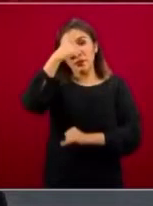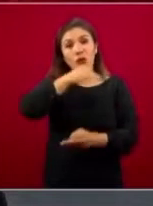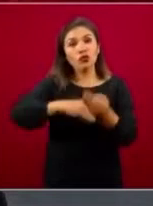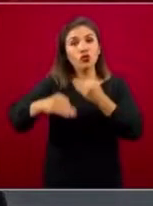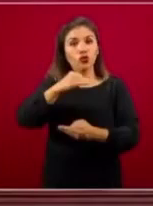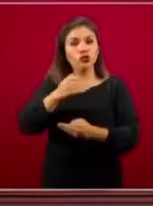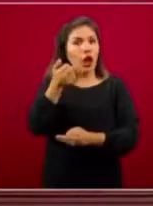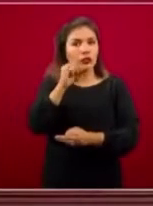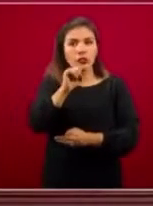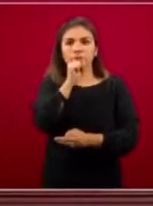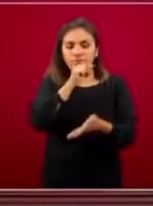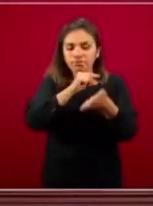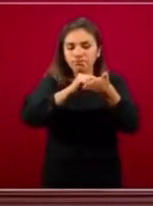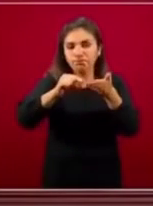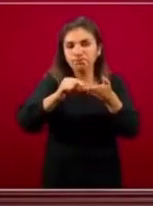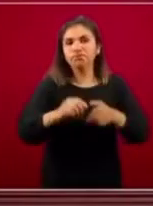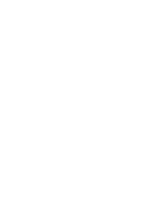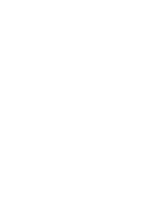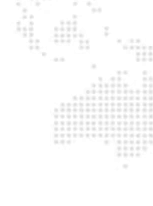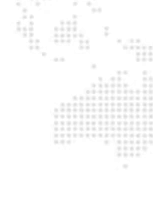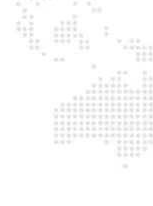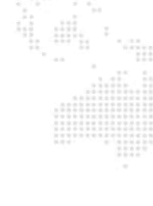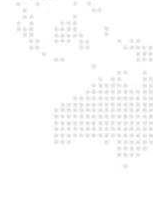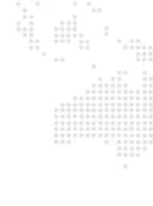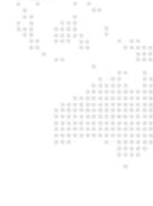telecomunicaciones e internet para todos.